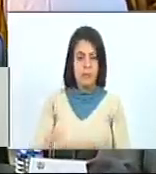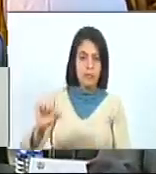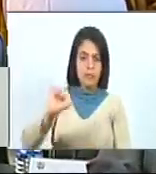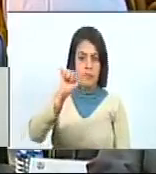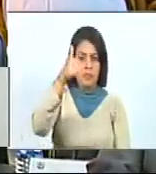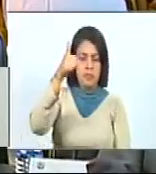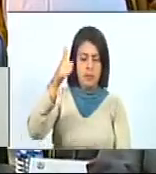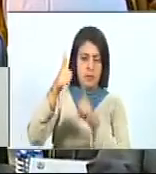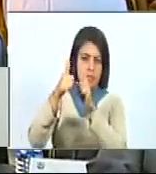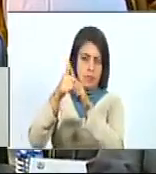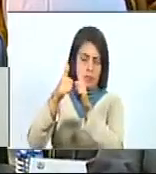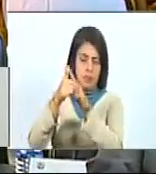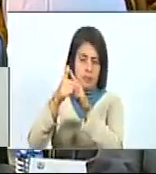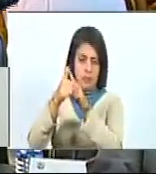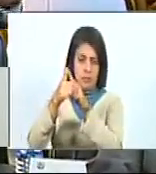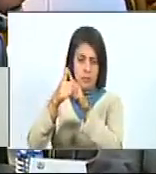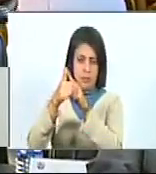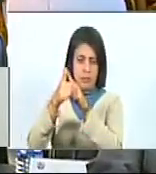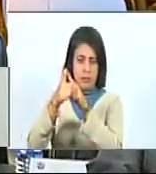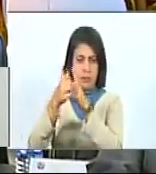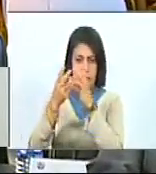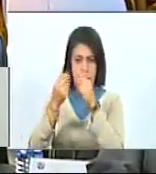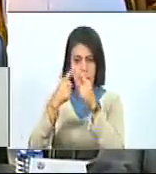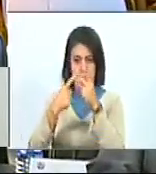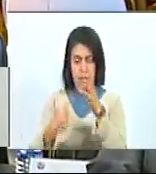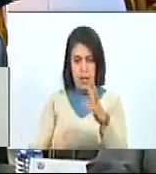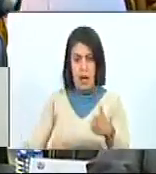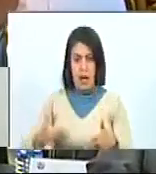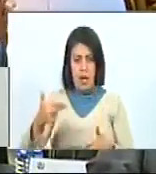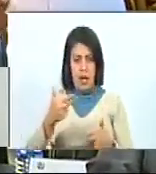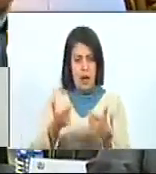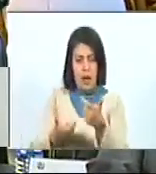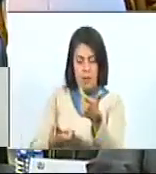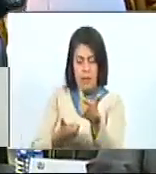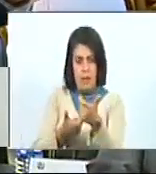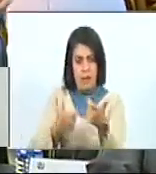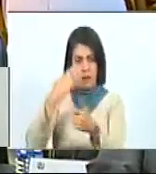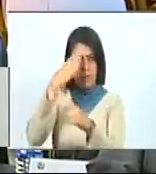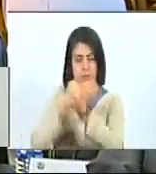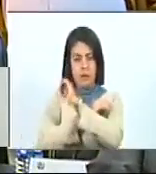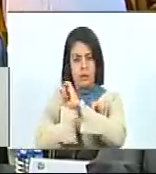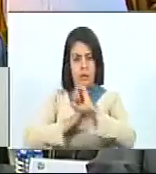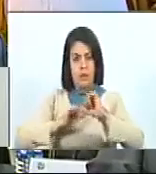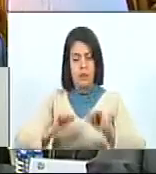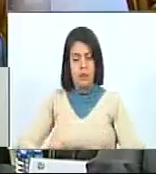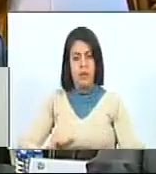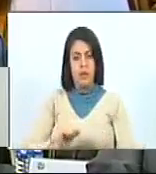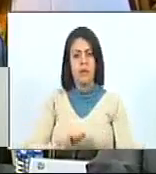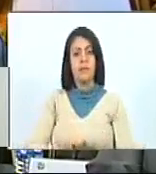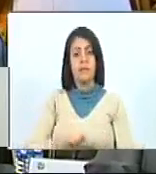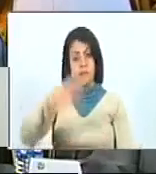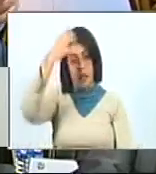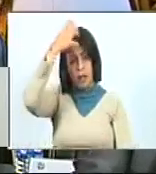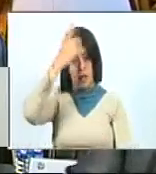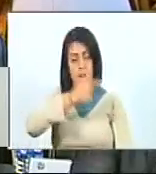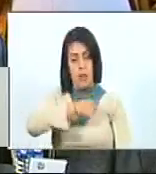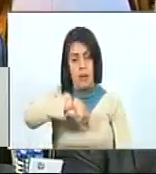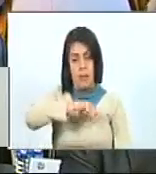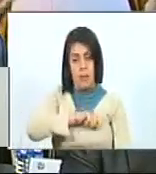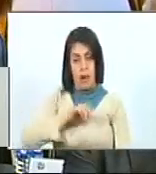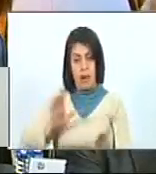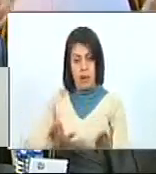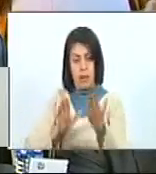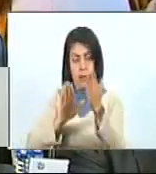cantidad en armas y en soldados de la fuerza del Rey de España al frente,